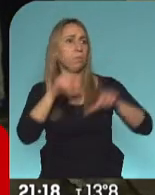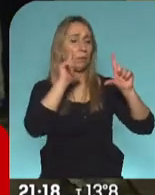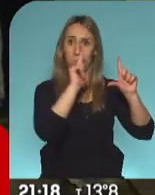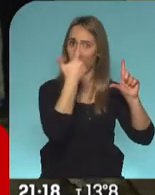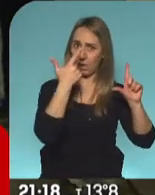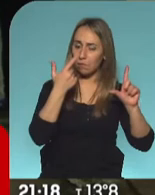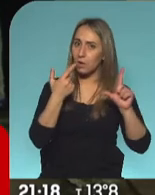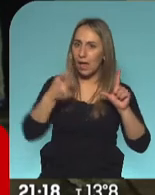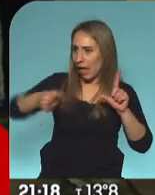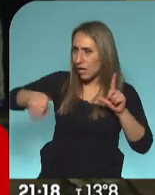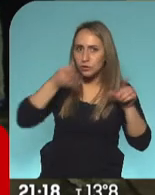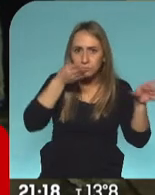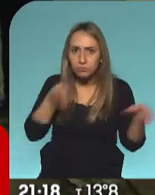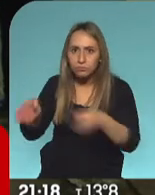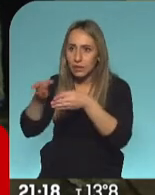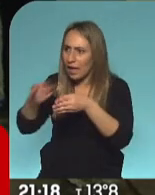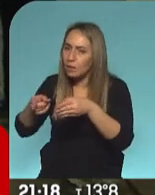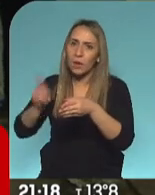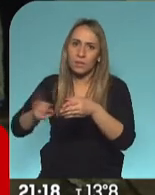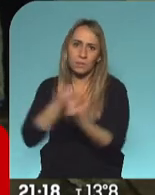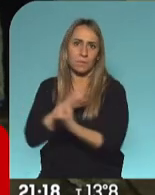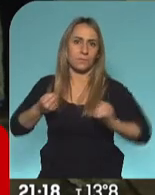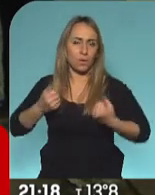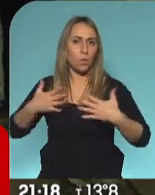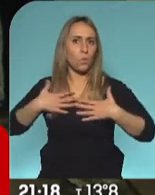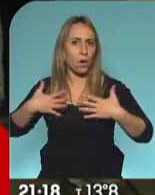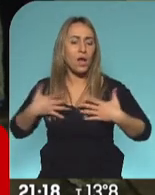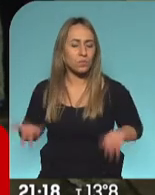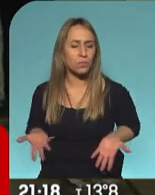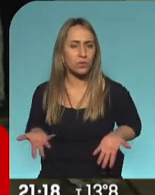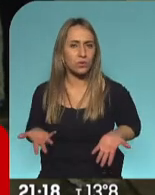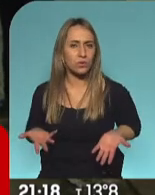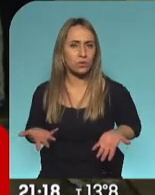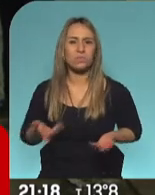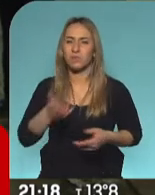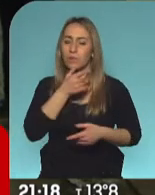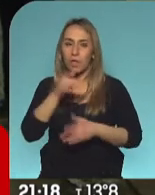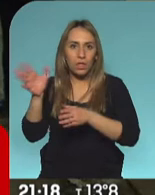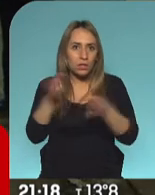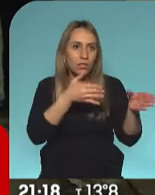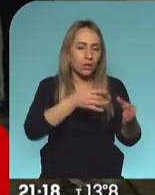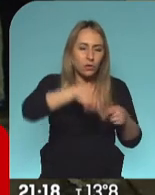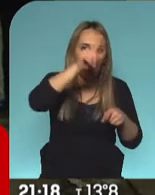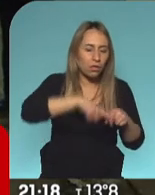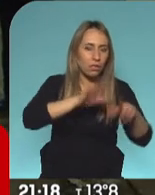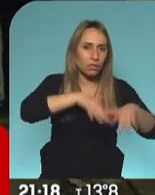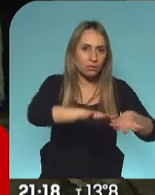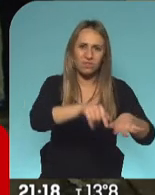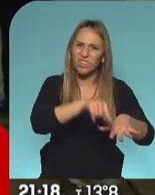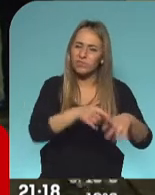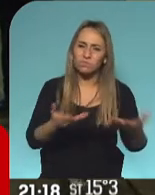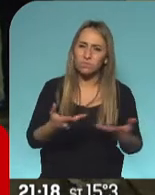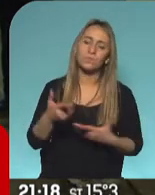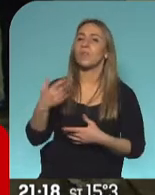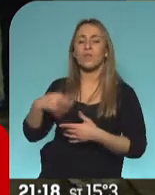además están poniendo cuerpos, están poniendo también muchos muertos. Entonces me parece que eso requiere, por lo menos, un homenaje cívico,